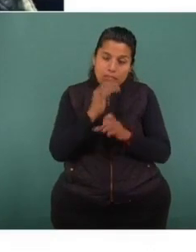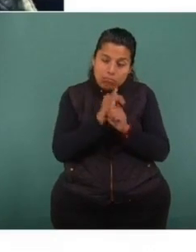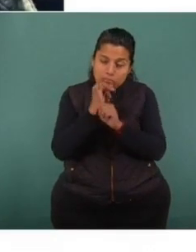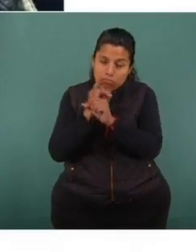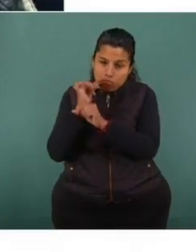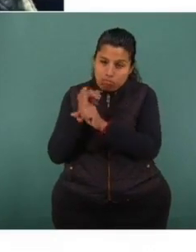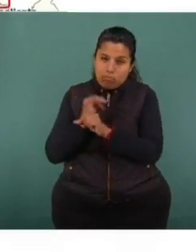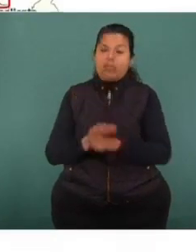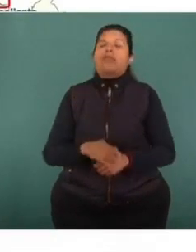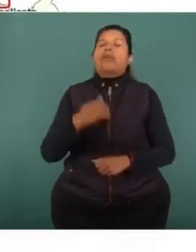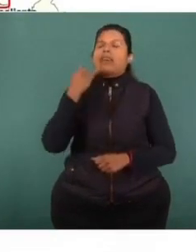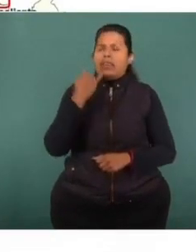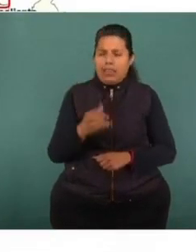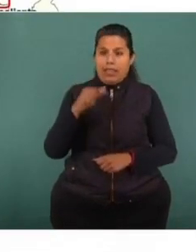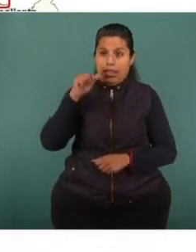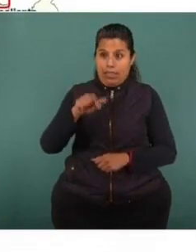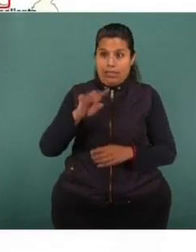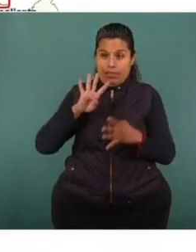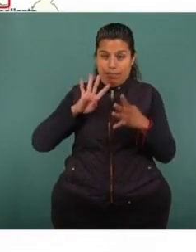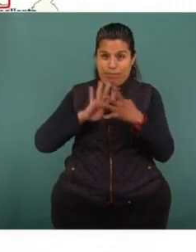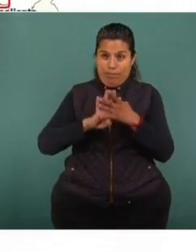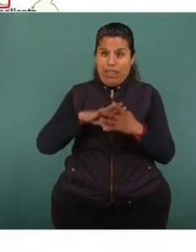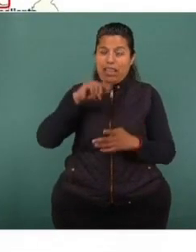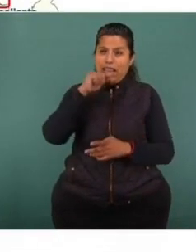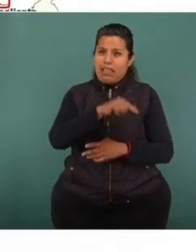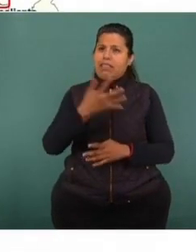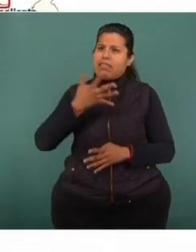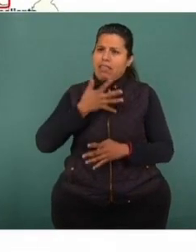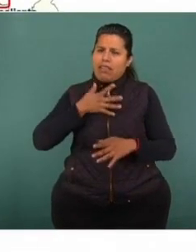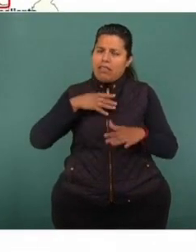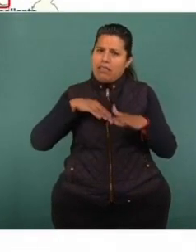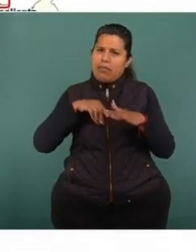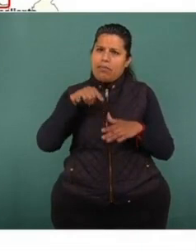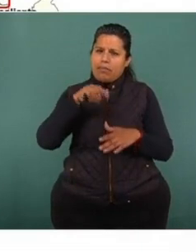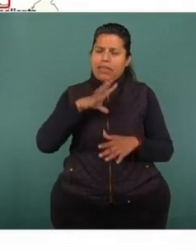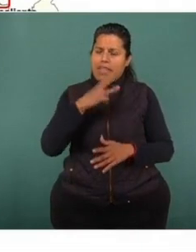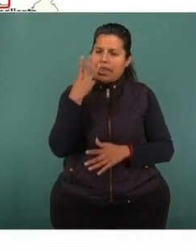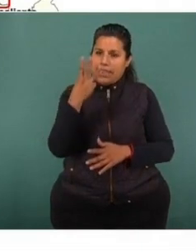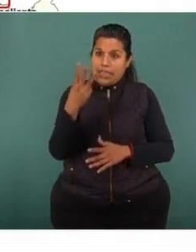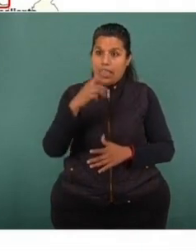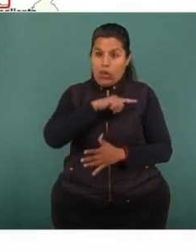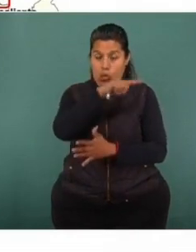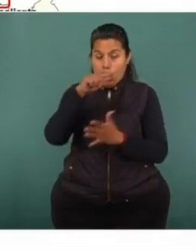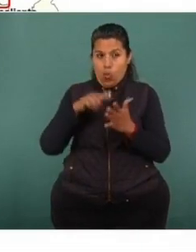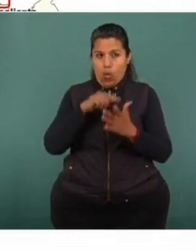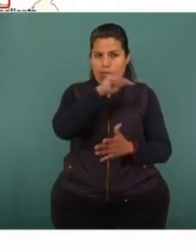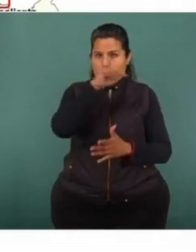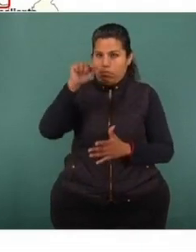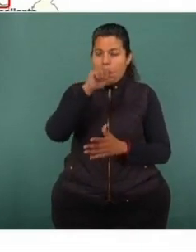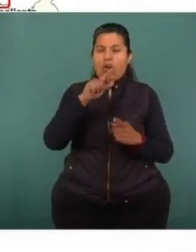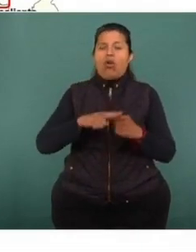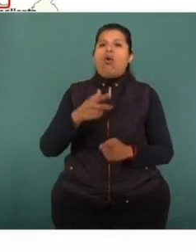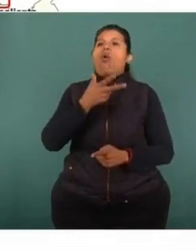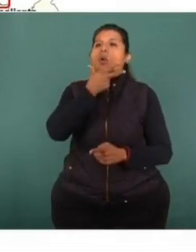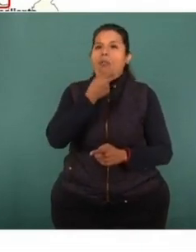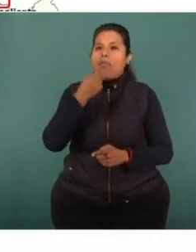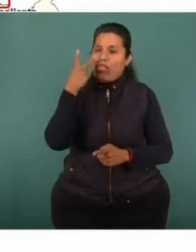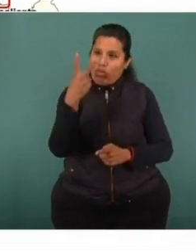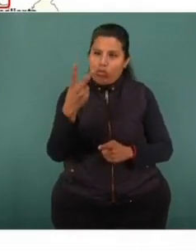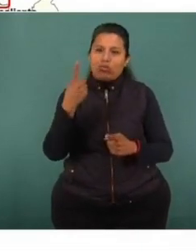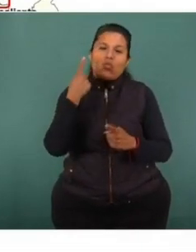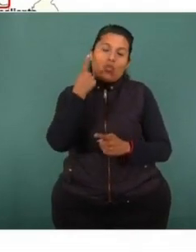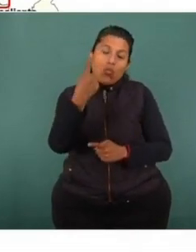favor. El sistema penitenciario cuenta con tres centros de readaptación aquí en el estado, dos masculinos, uno